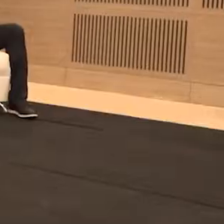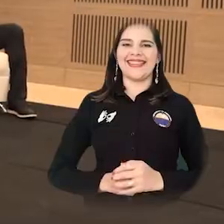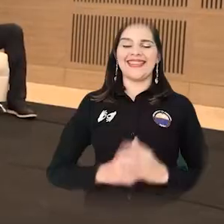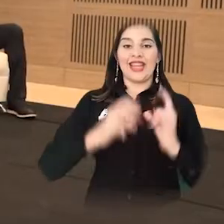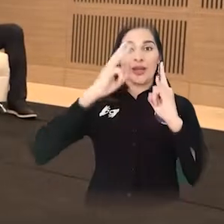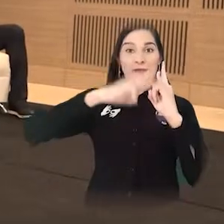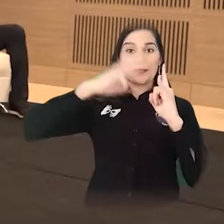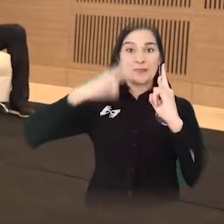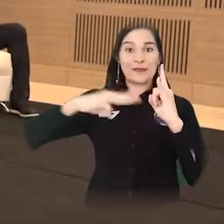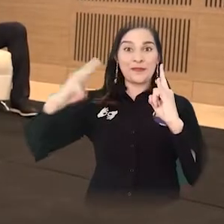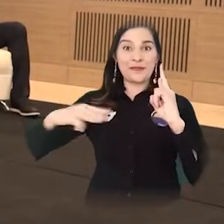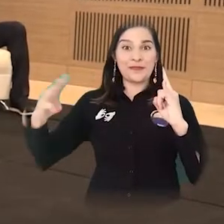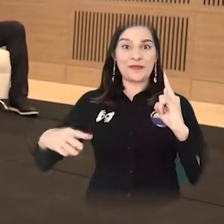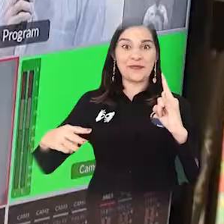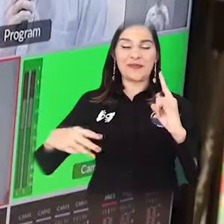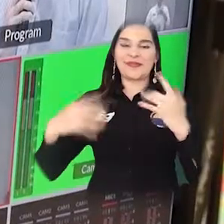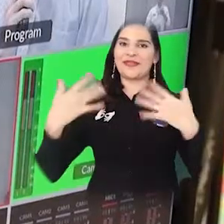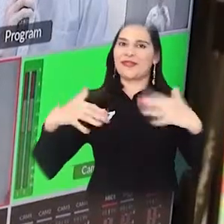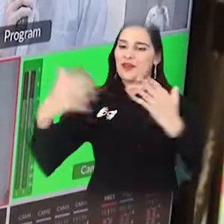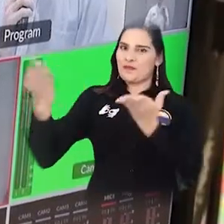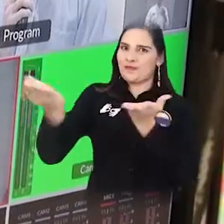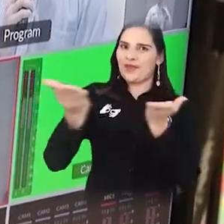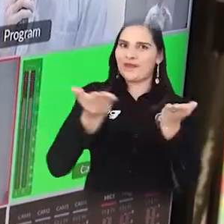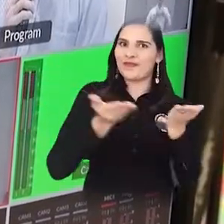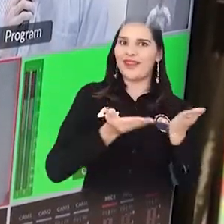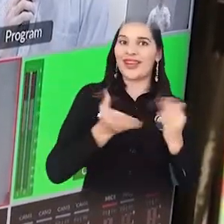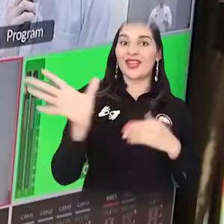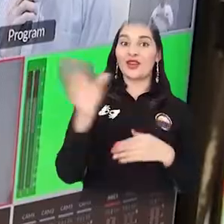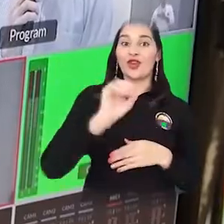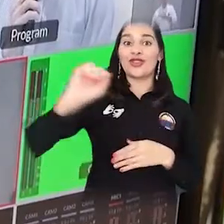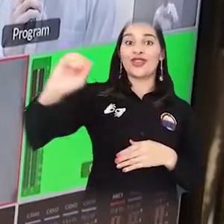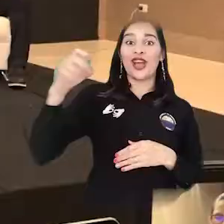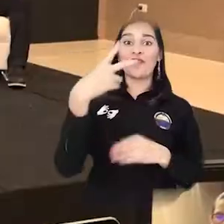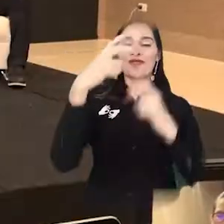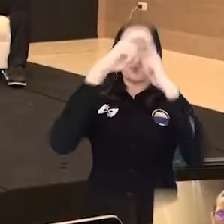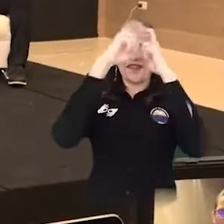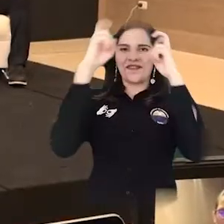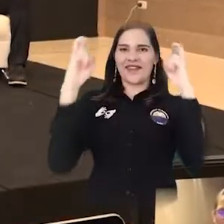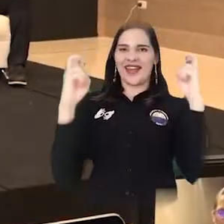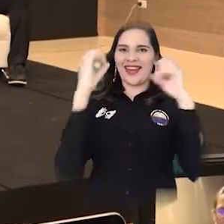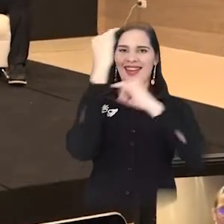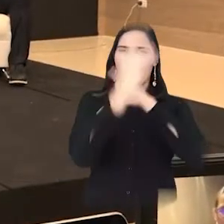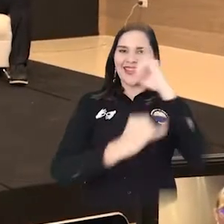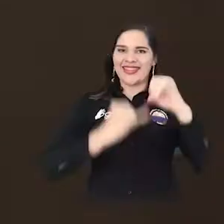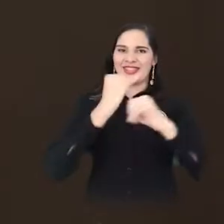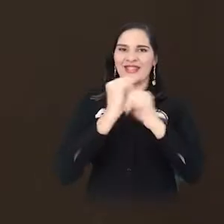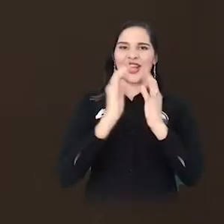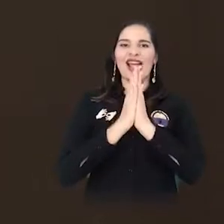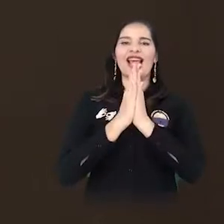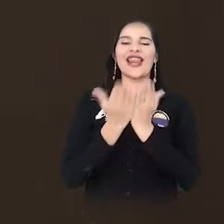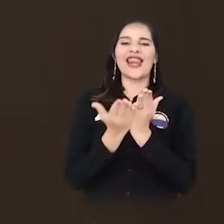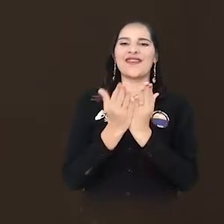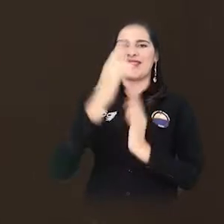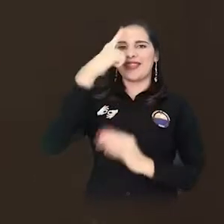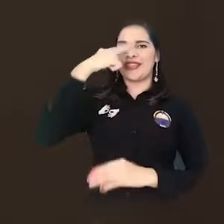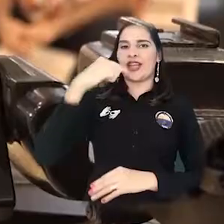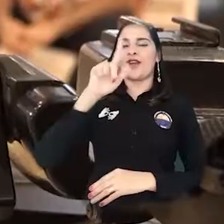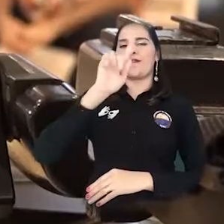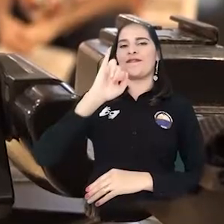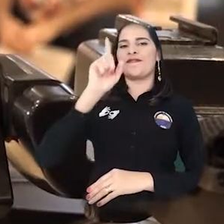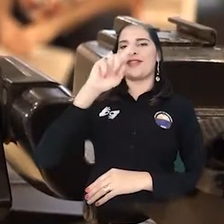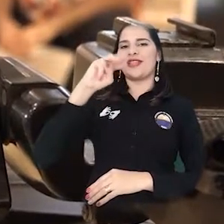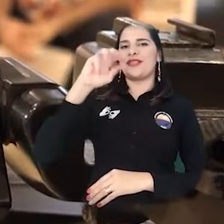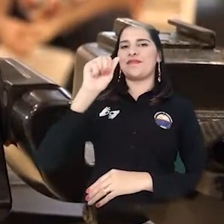La Universidad del Magdalena extiende una cordial bienvenida de la segunda Feria Internacional del Libro de Santa Marta Fields Mars